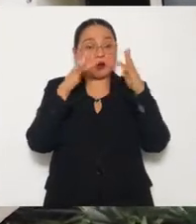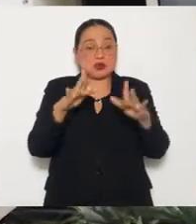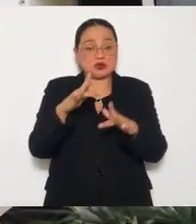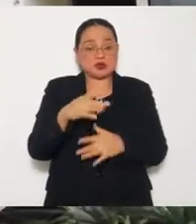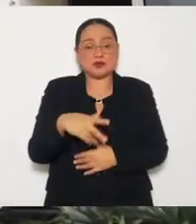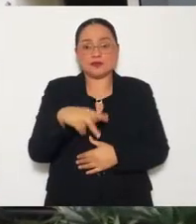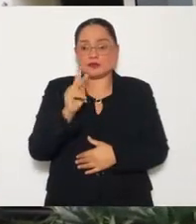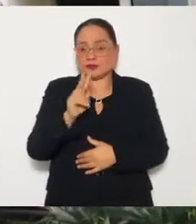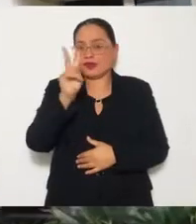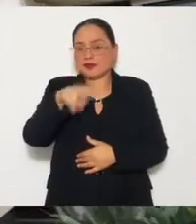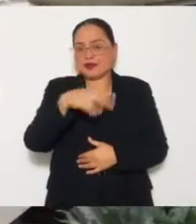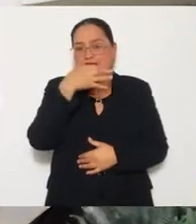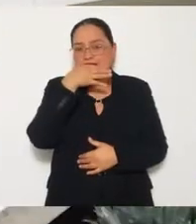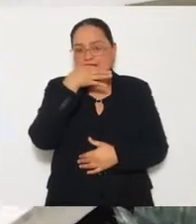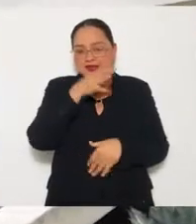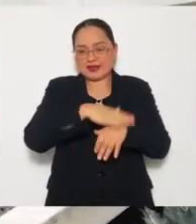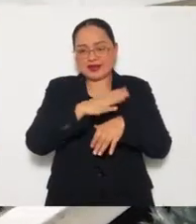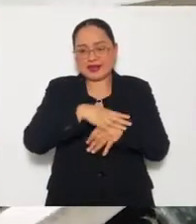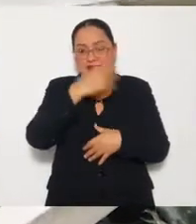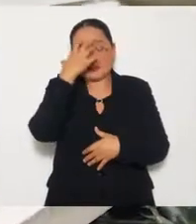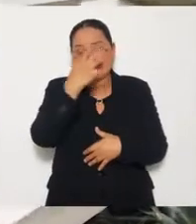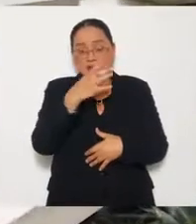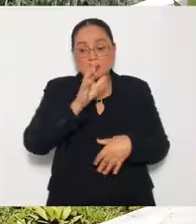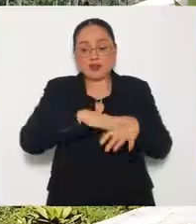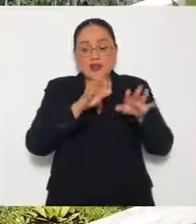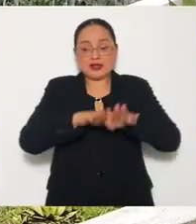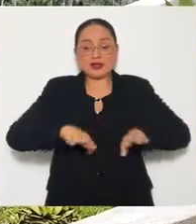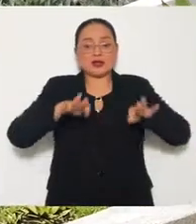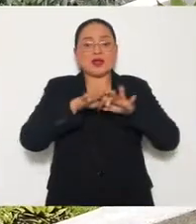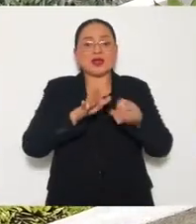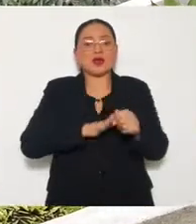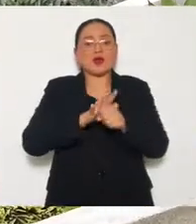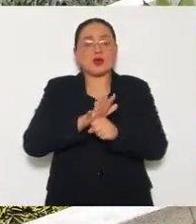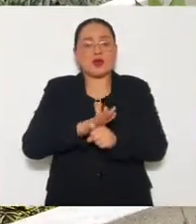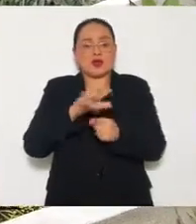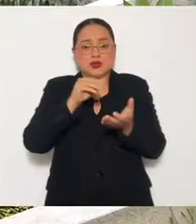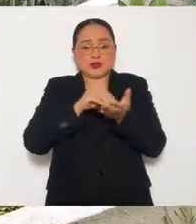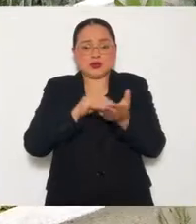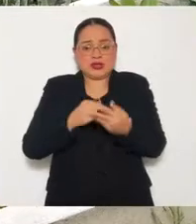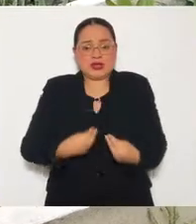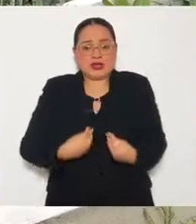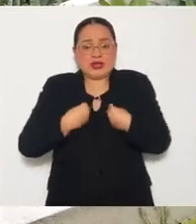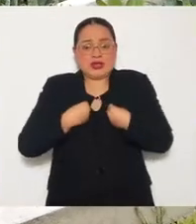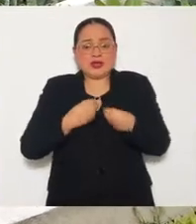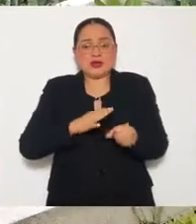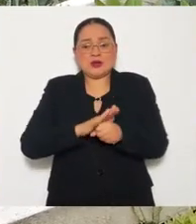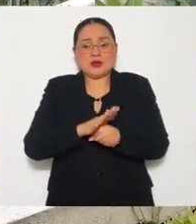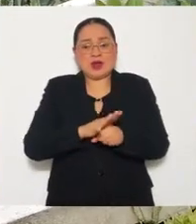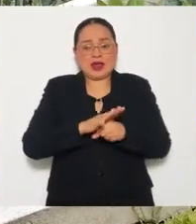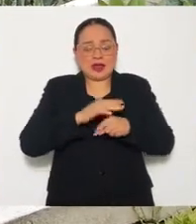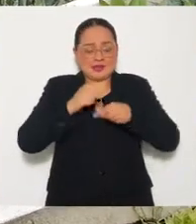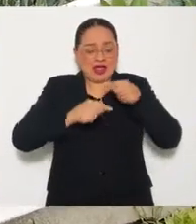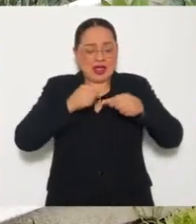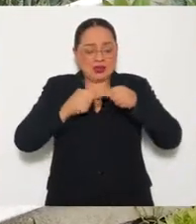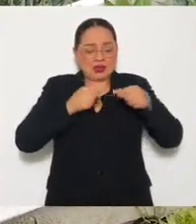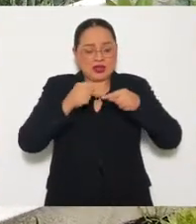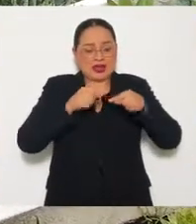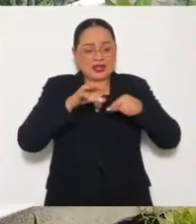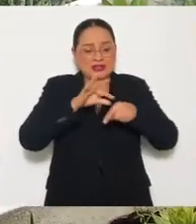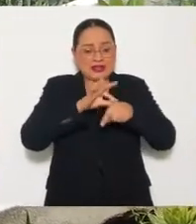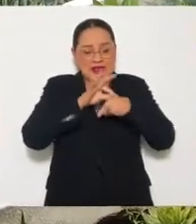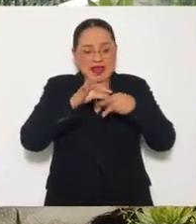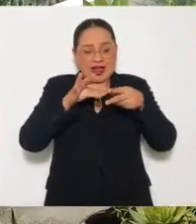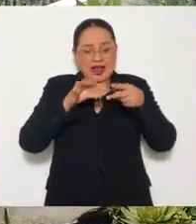Pero para ser honestos, la decisión más importante que todavía tengo en mi vida es flautas de carne deshebrada,